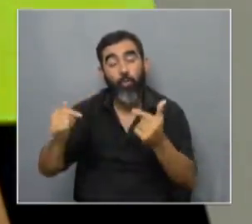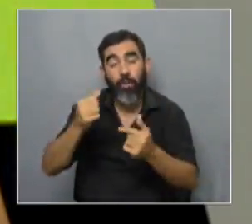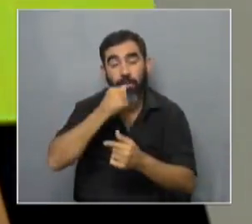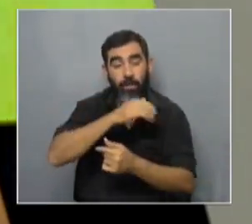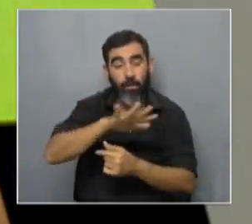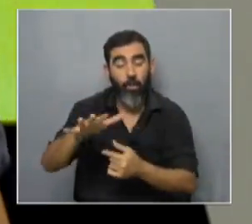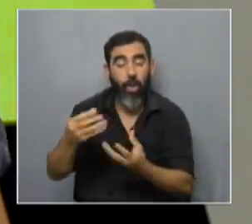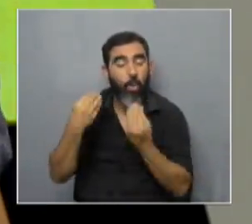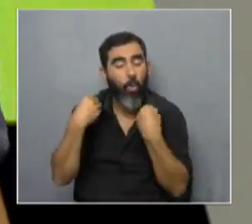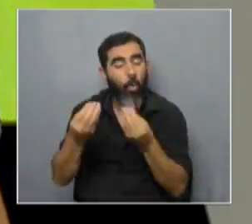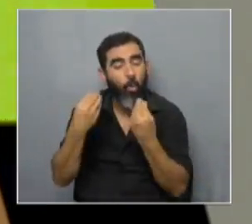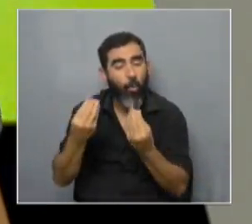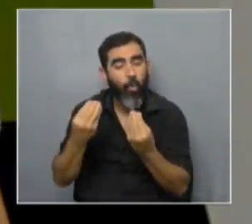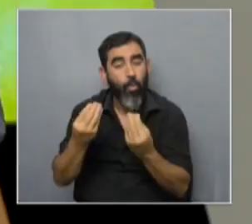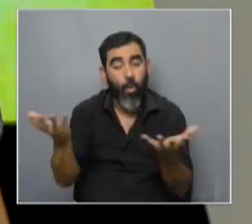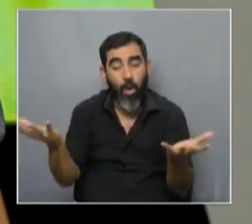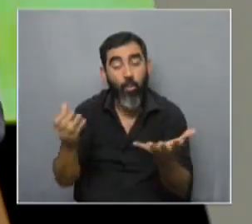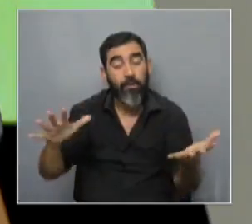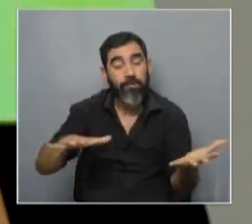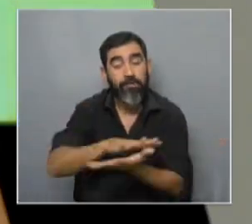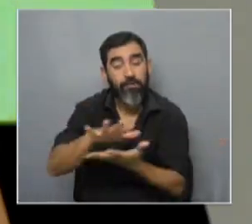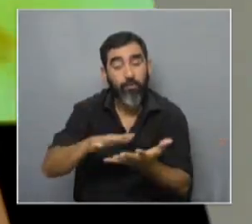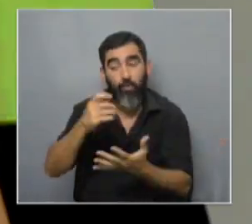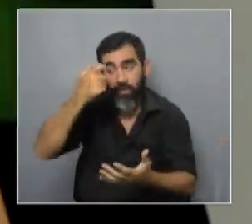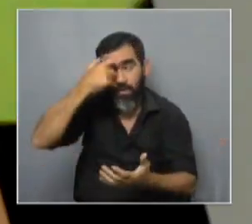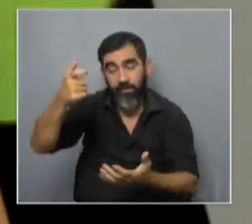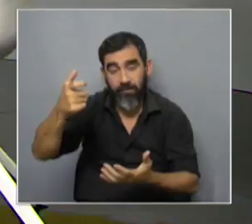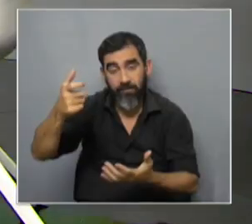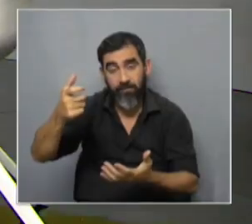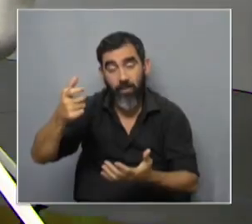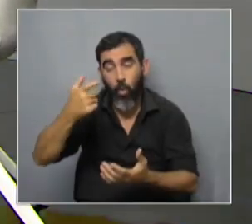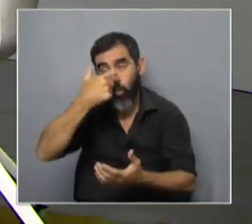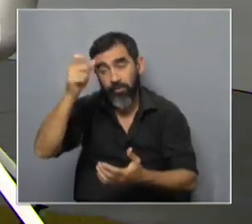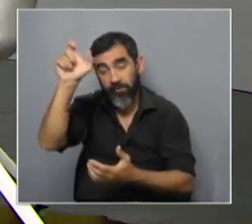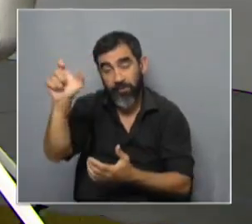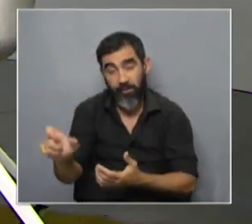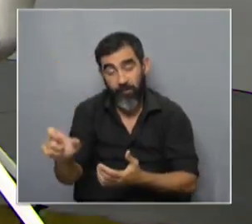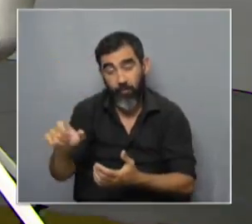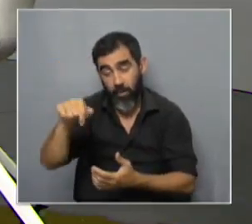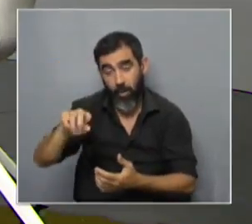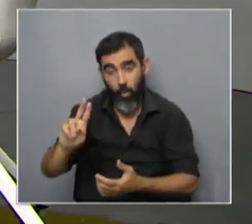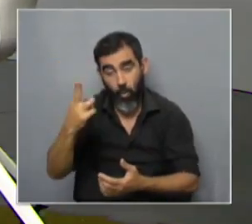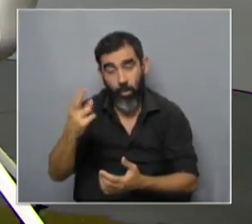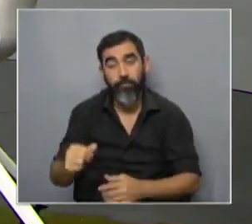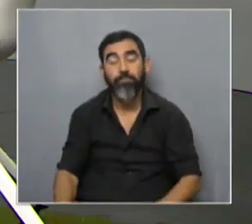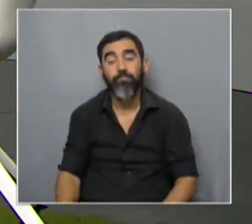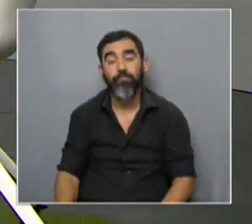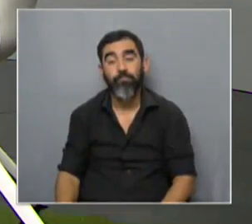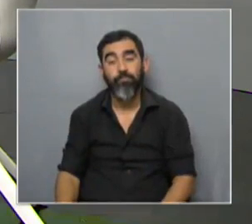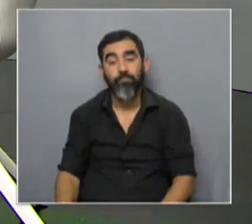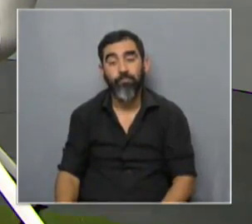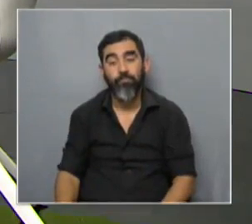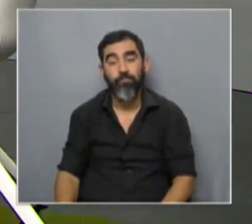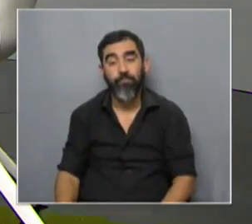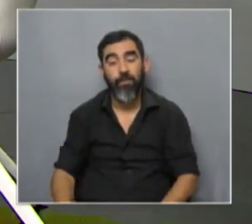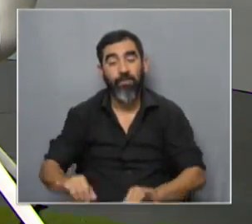historia no de cómo está hoy la situación de la ciencia o de los científicos de los investigadores en nuestro país así que ya con